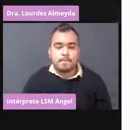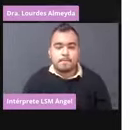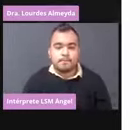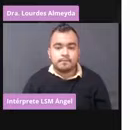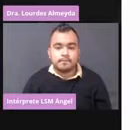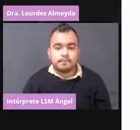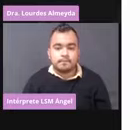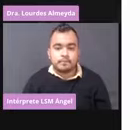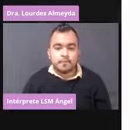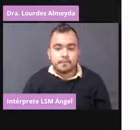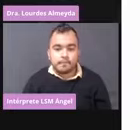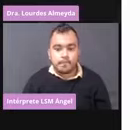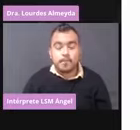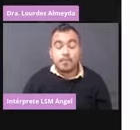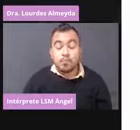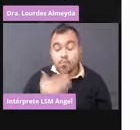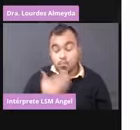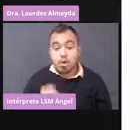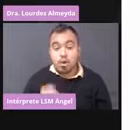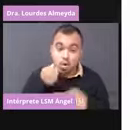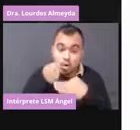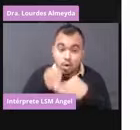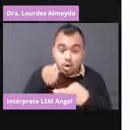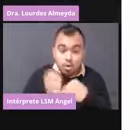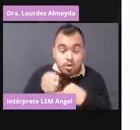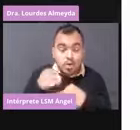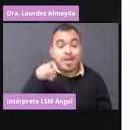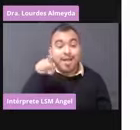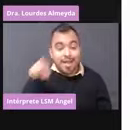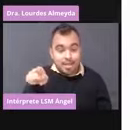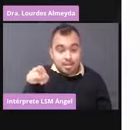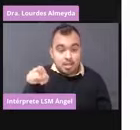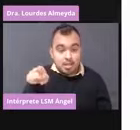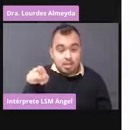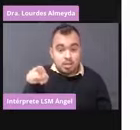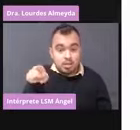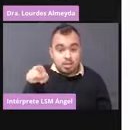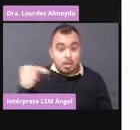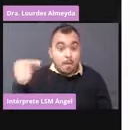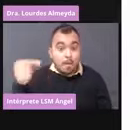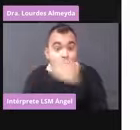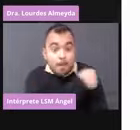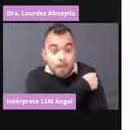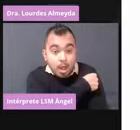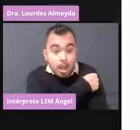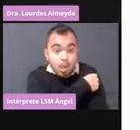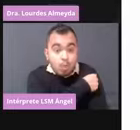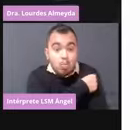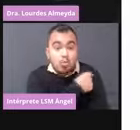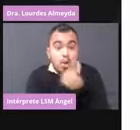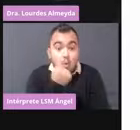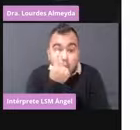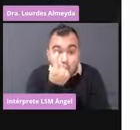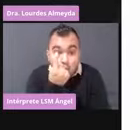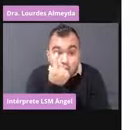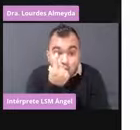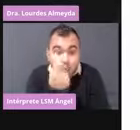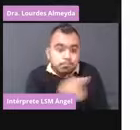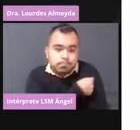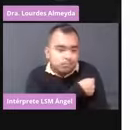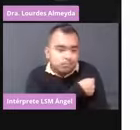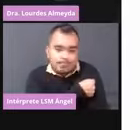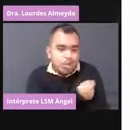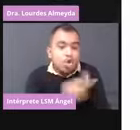Bueno, en este momento aquí no tenemos ninguna vacuna de una sola dosis, tenemos de dos dosis.